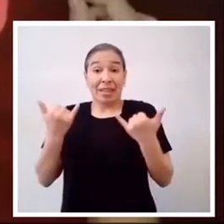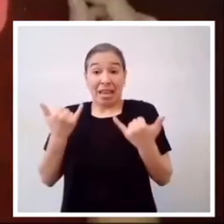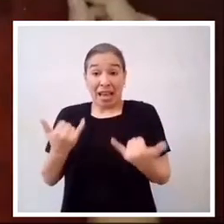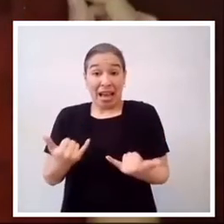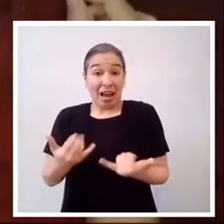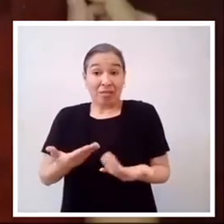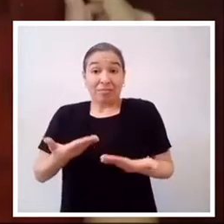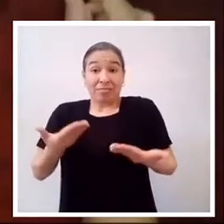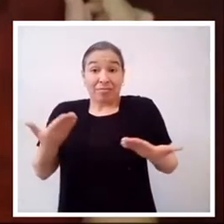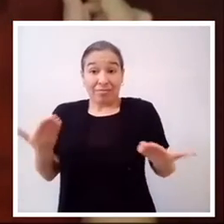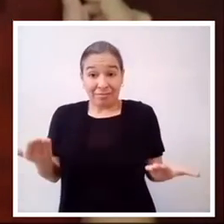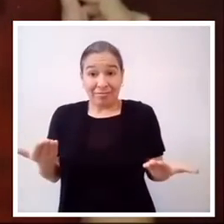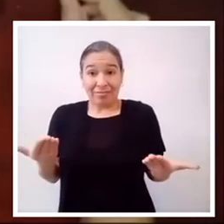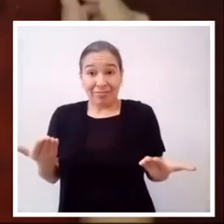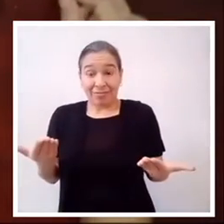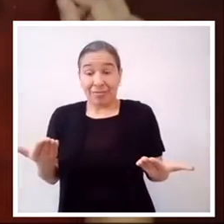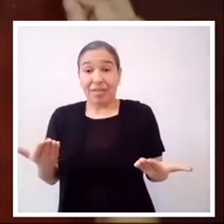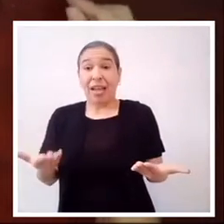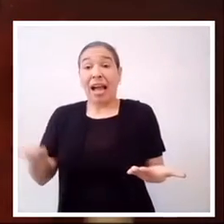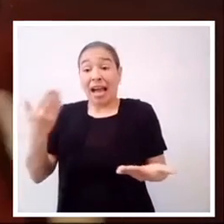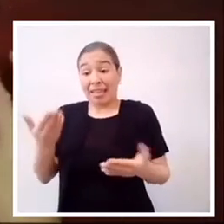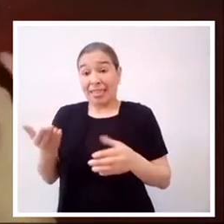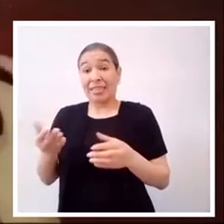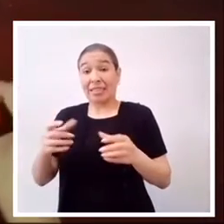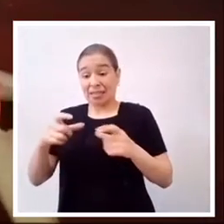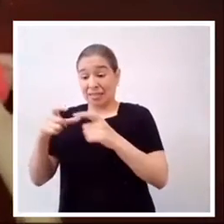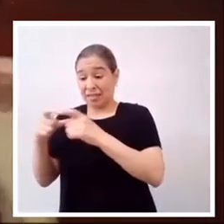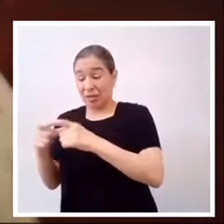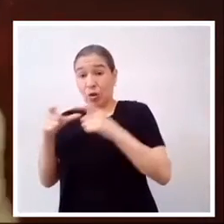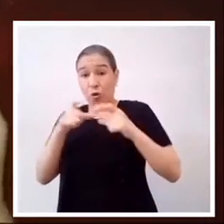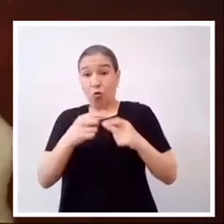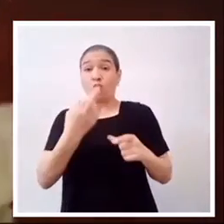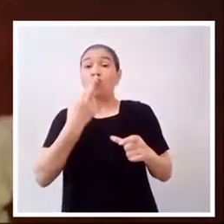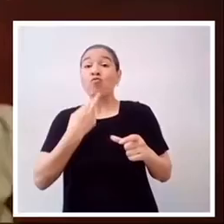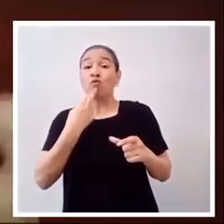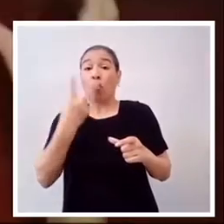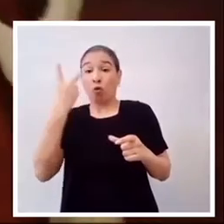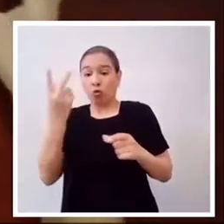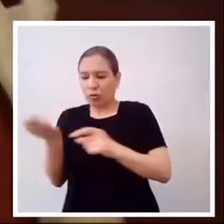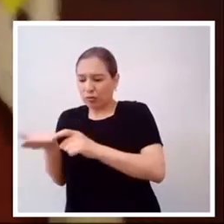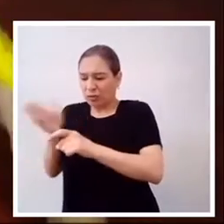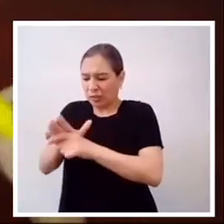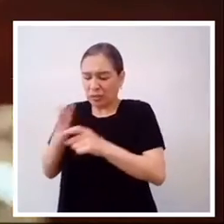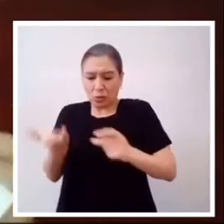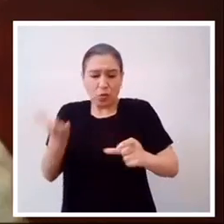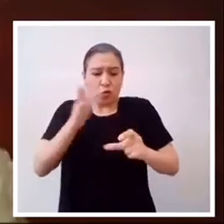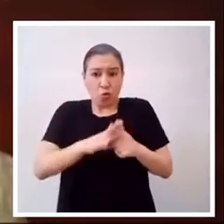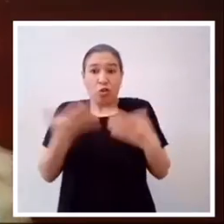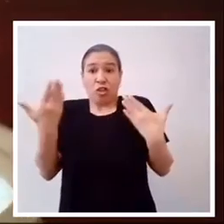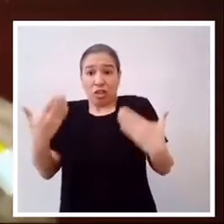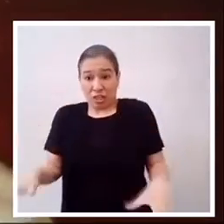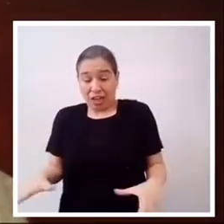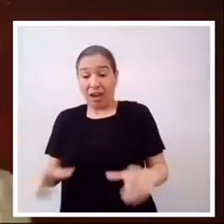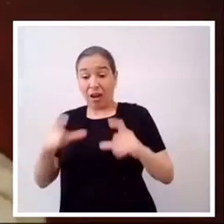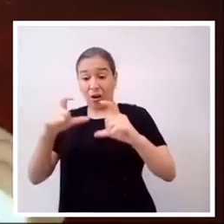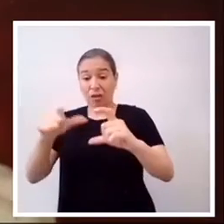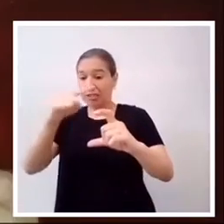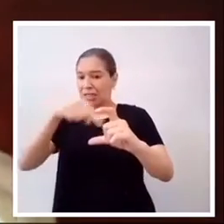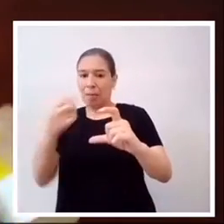Ahora pegaremos, los dos círculos rojos, que fueron doblados por la mitad,